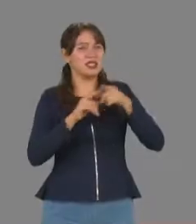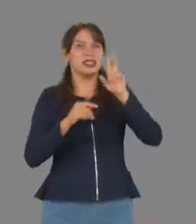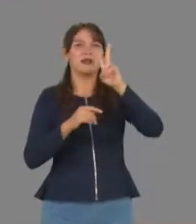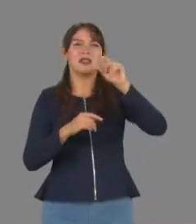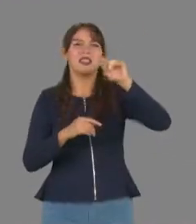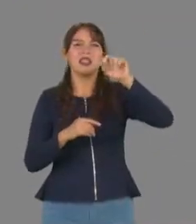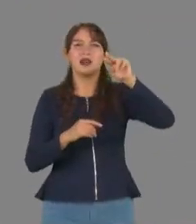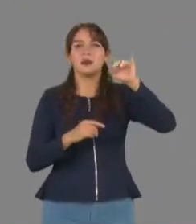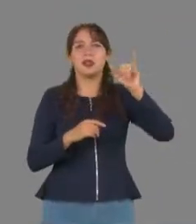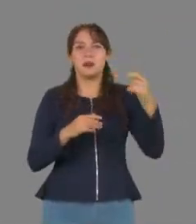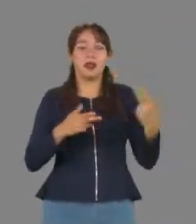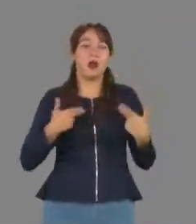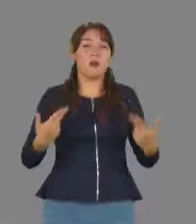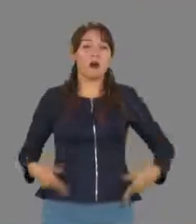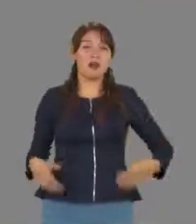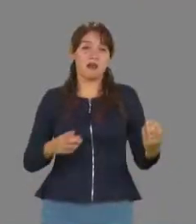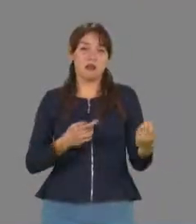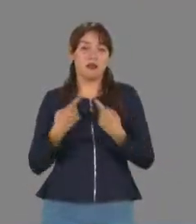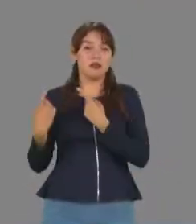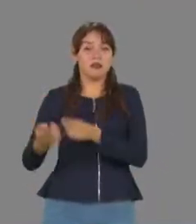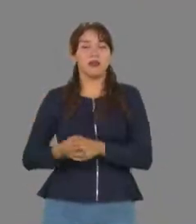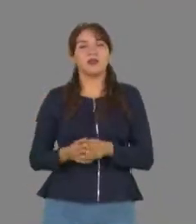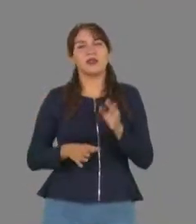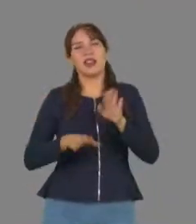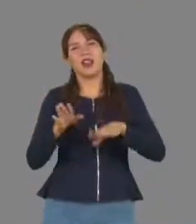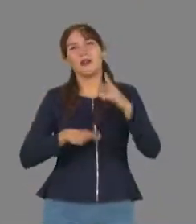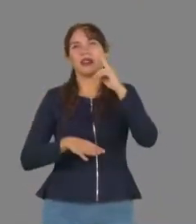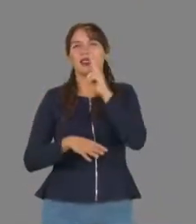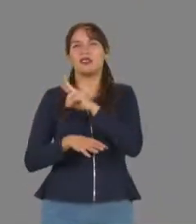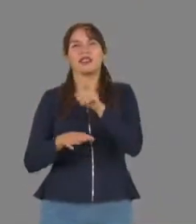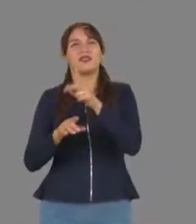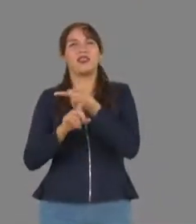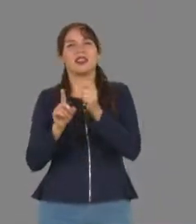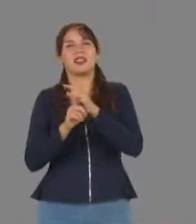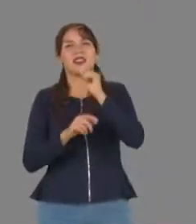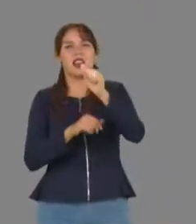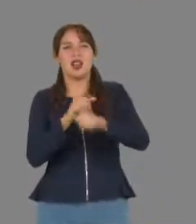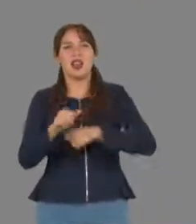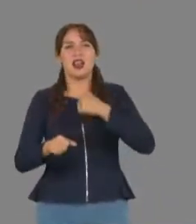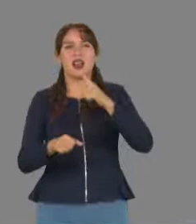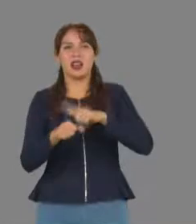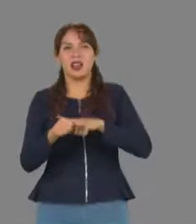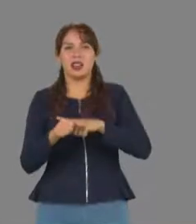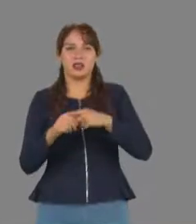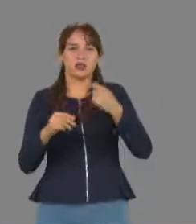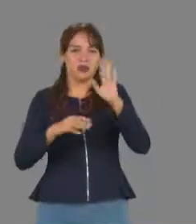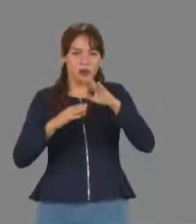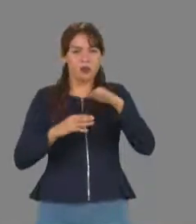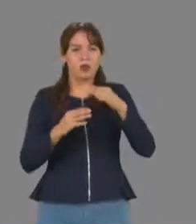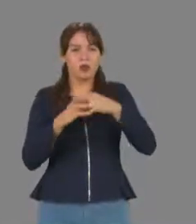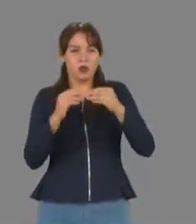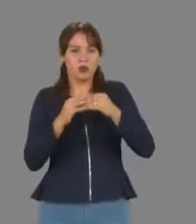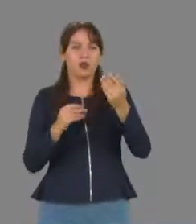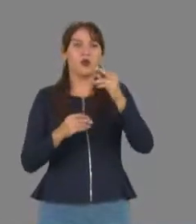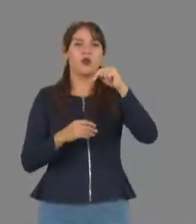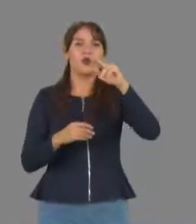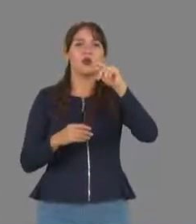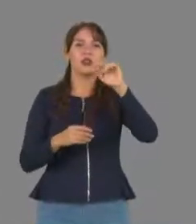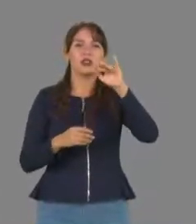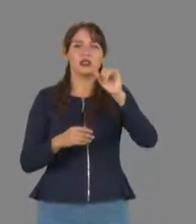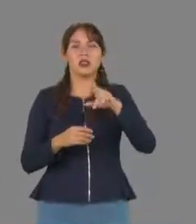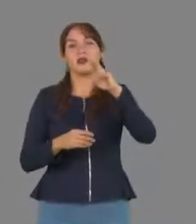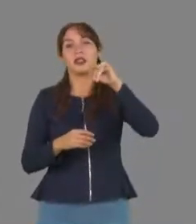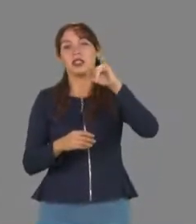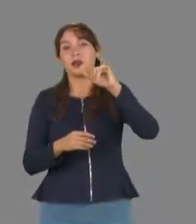nutricionales al ser humano. Pues se habla mucho de que la variación de los contenidos nutrimentales depende de la